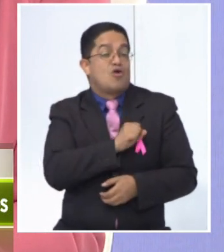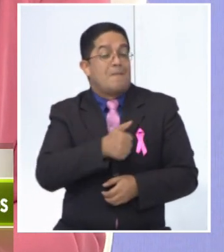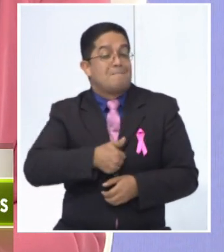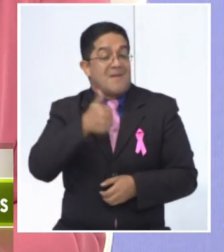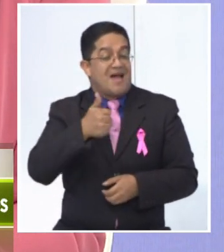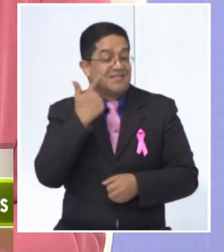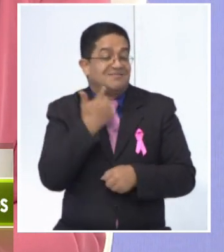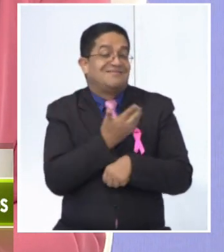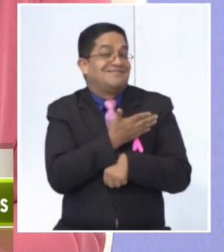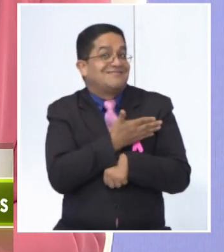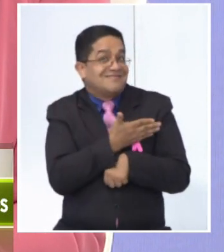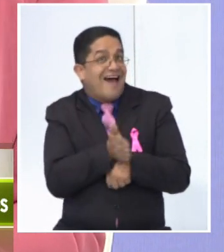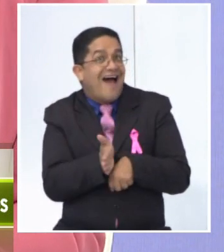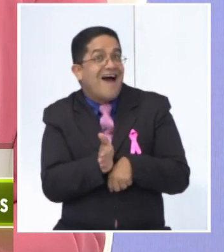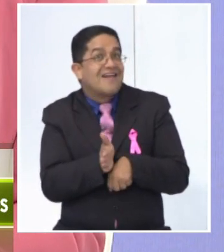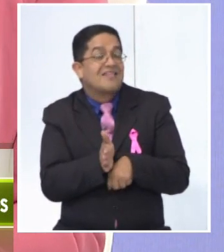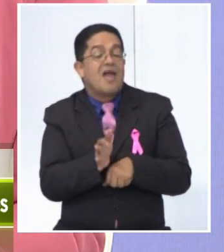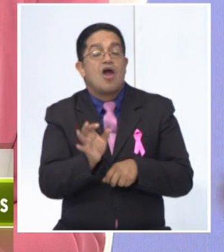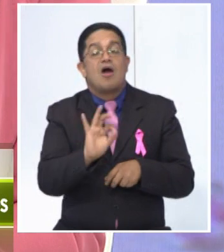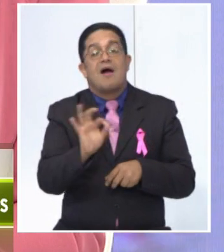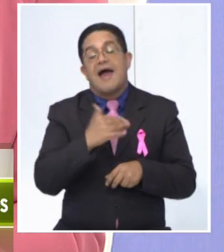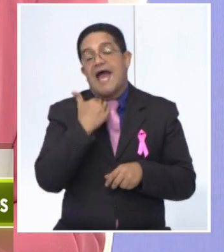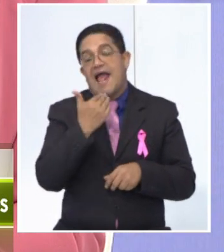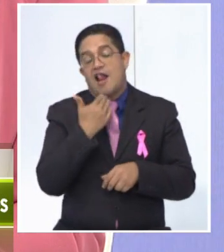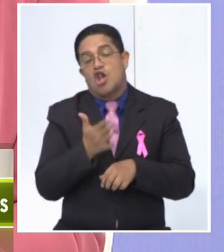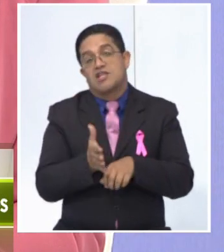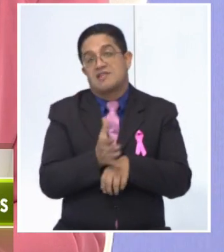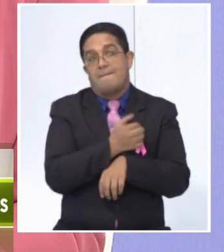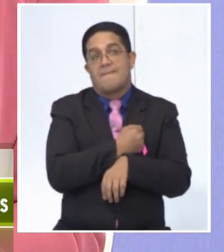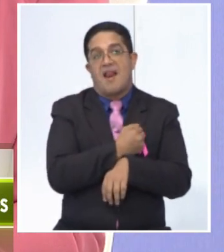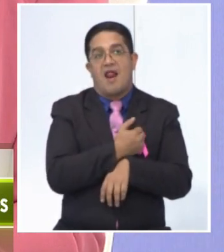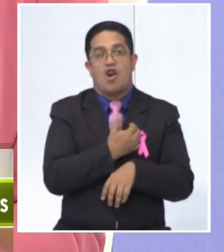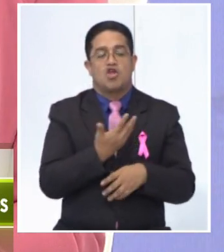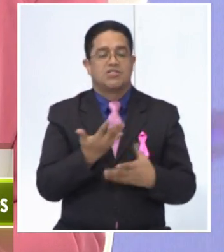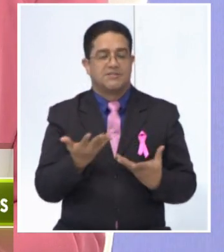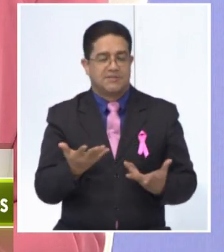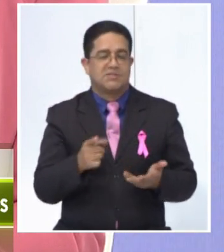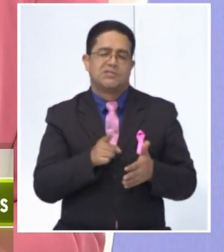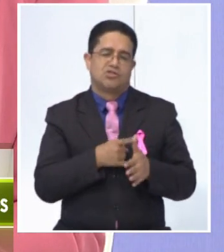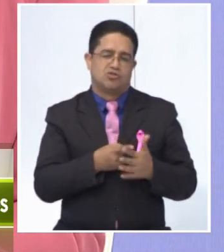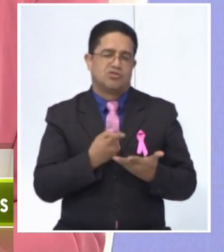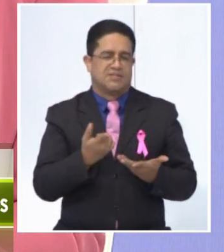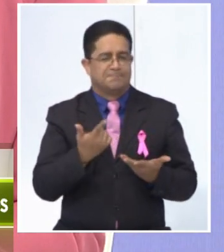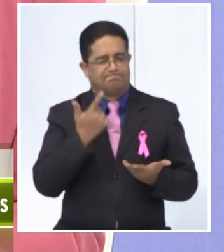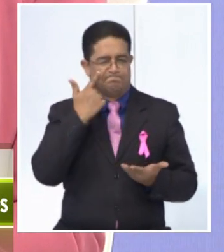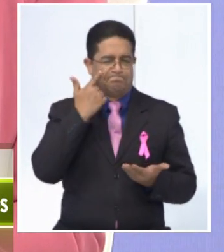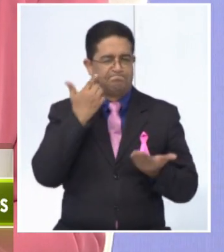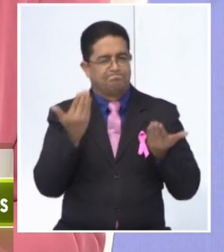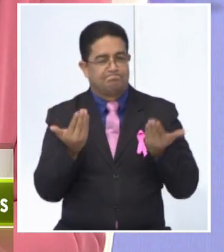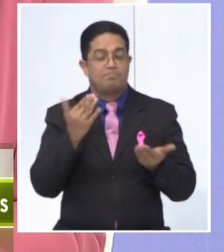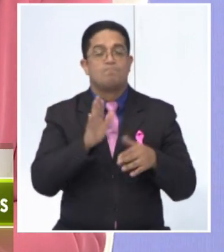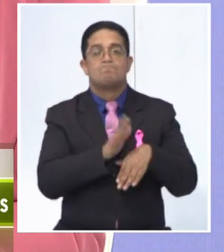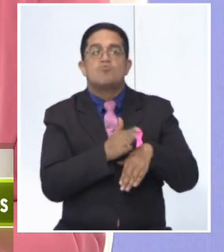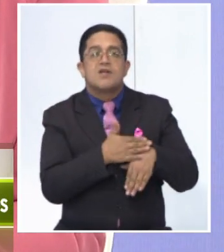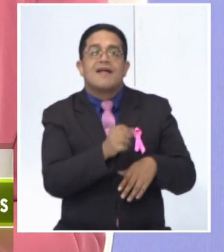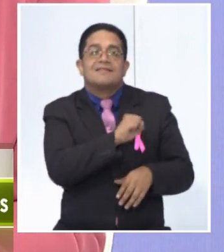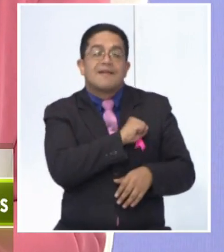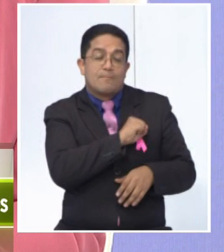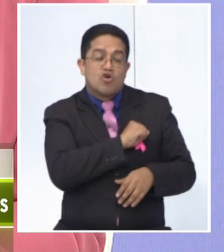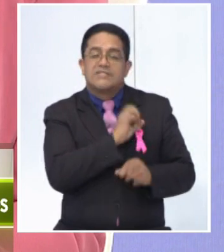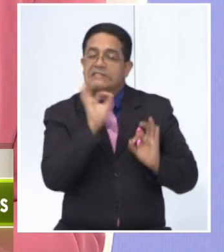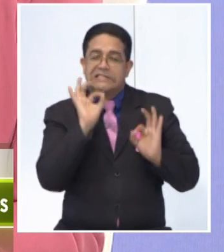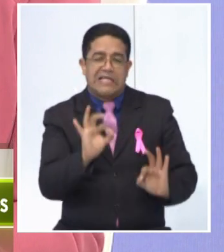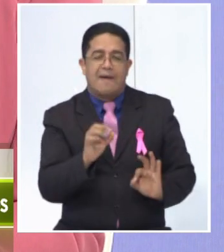diagnóstico tardío a que sea algo temprano. Exacto. Creo que allí hay que tomar también el punto diferencial porque el temor puede estar allí